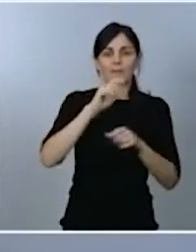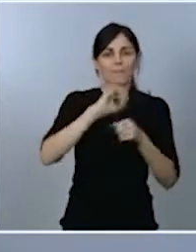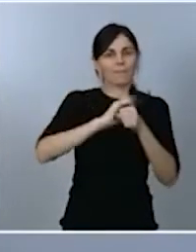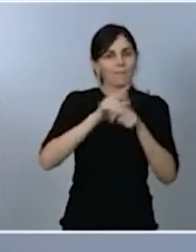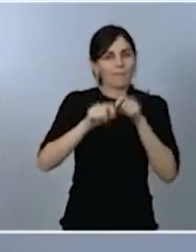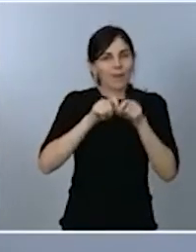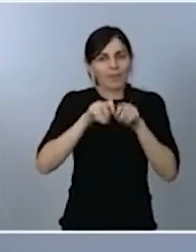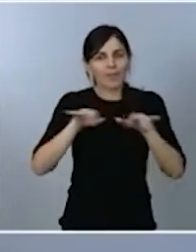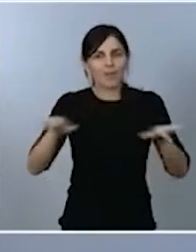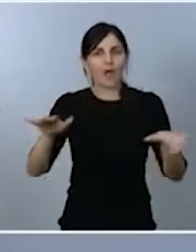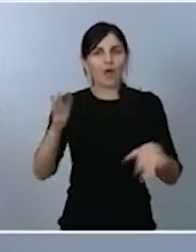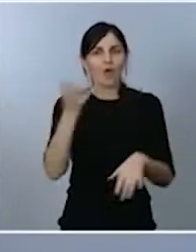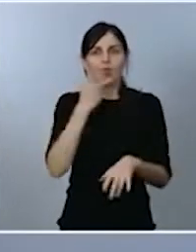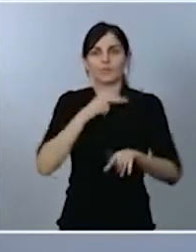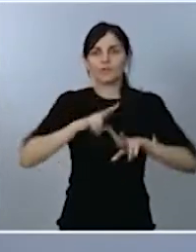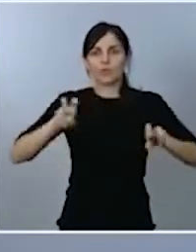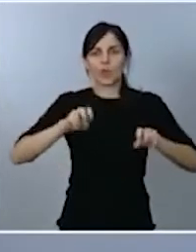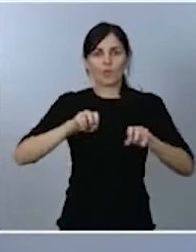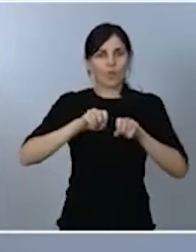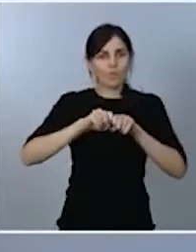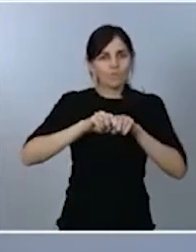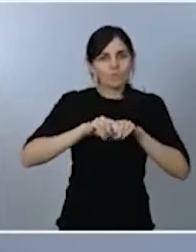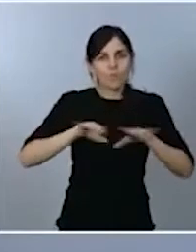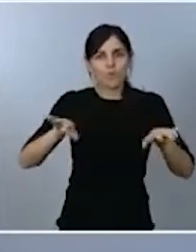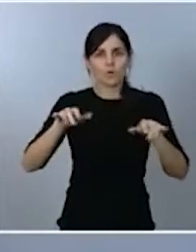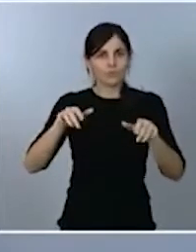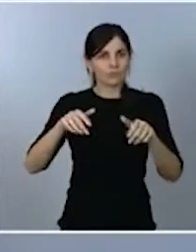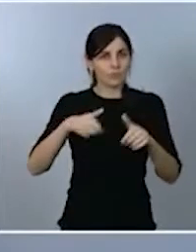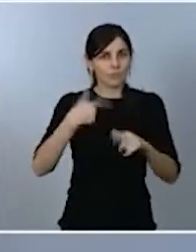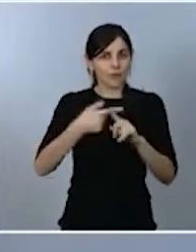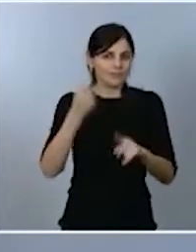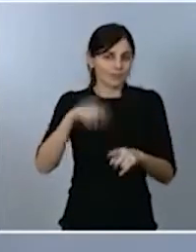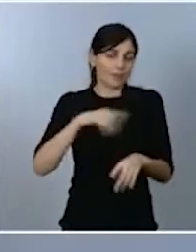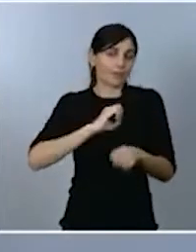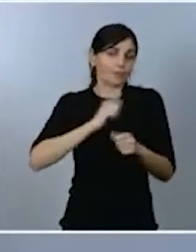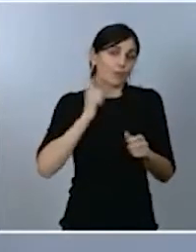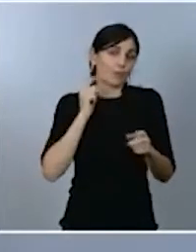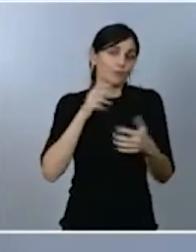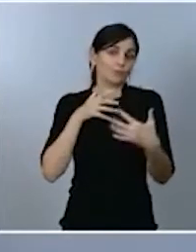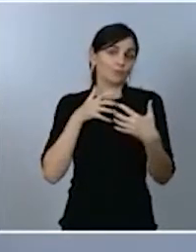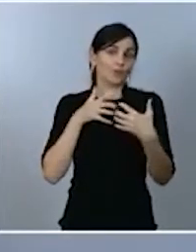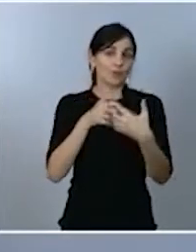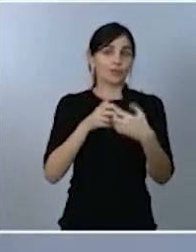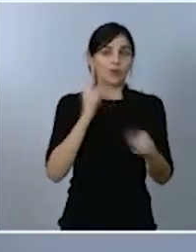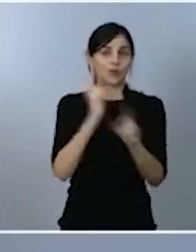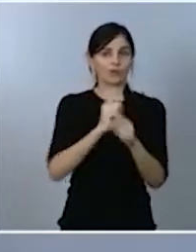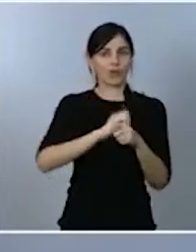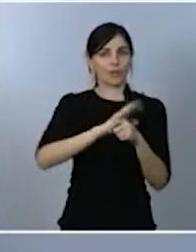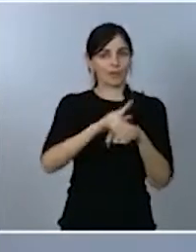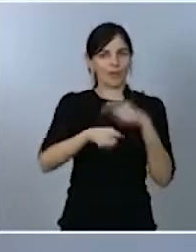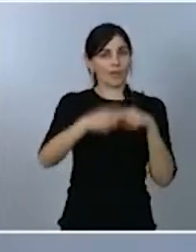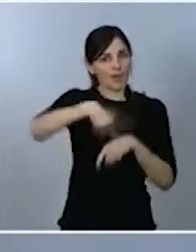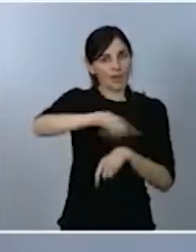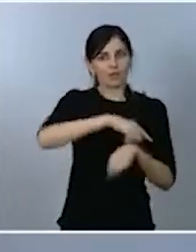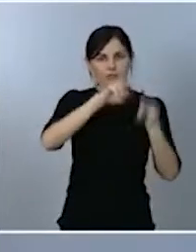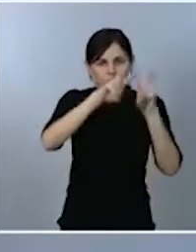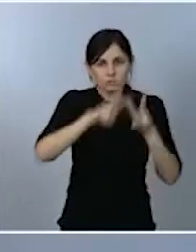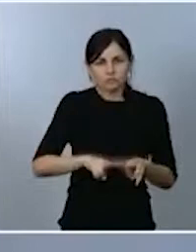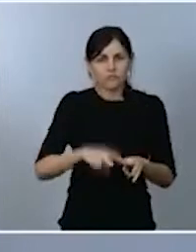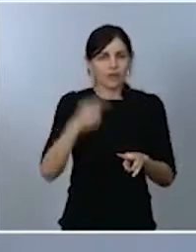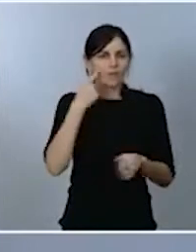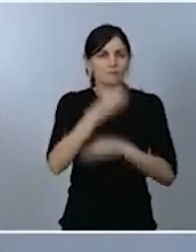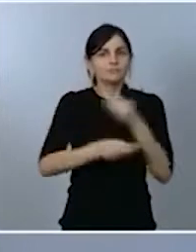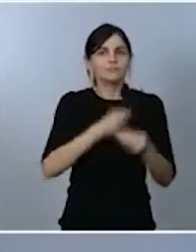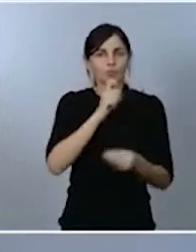a luchar contra ella. Se han producido importantes avances en los grupos españoles en el diagnóstico y manejo